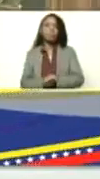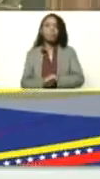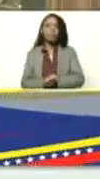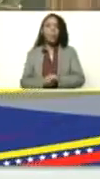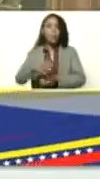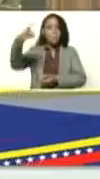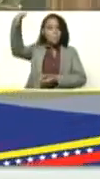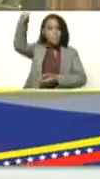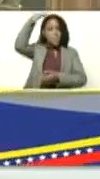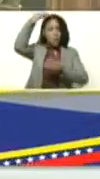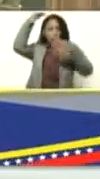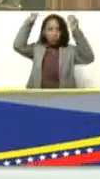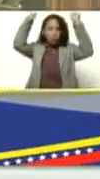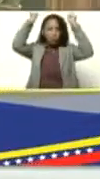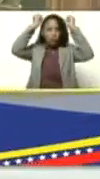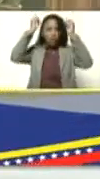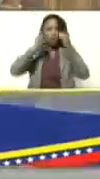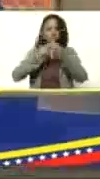corona de flores